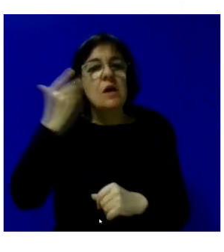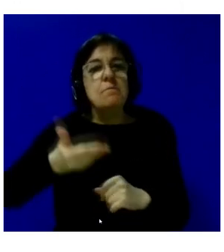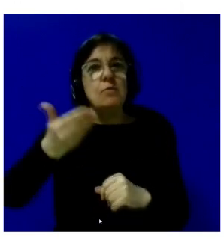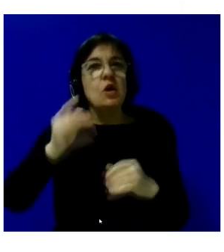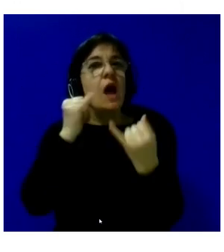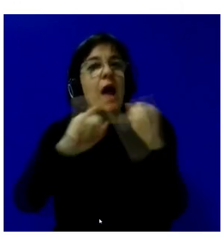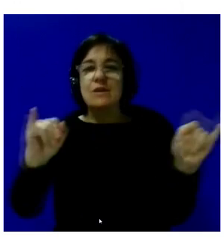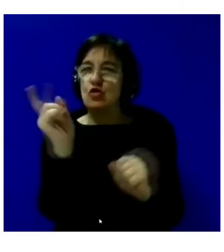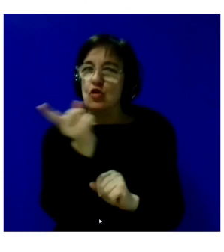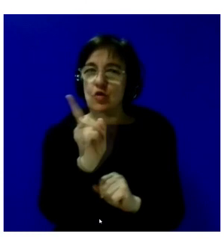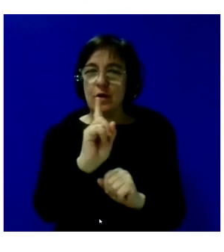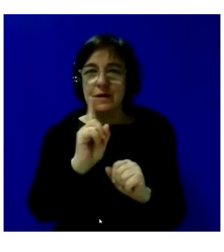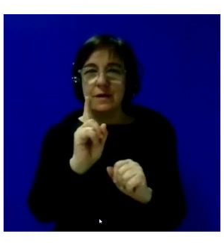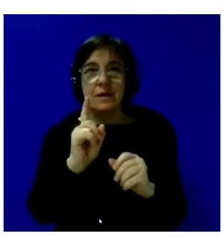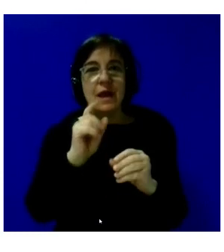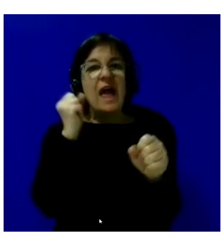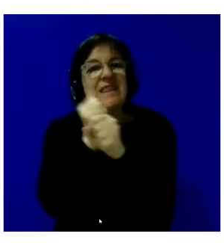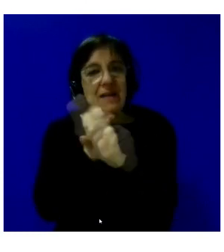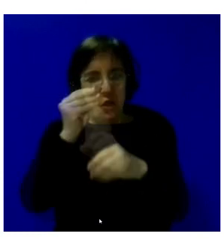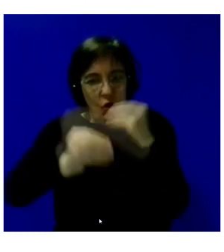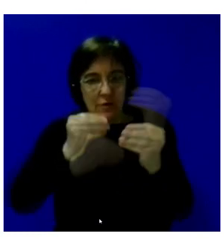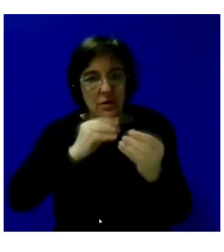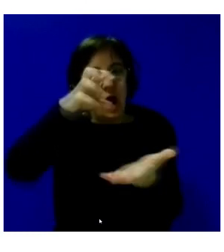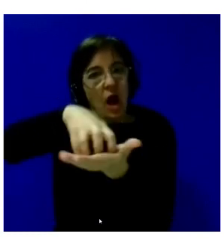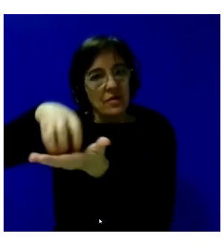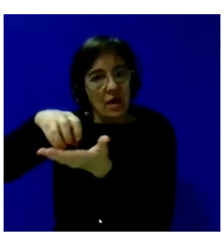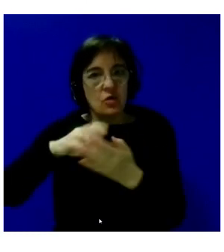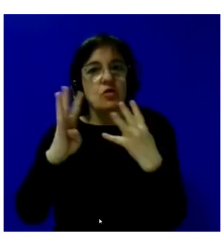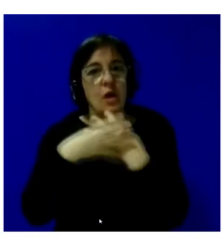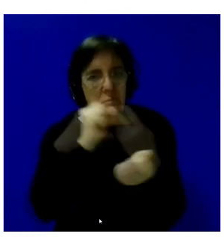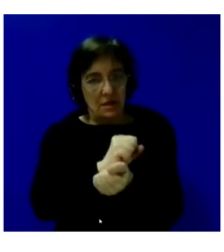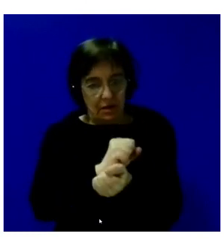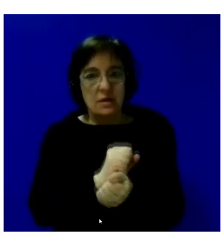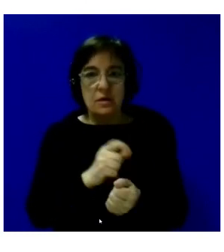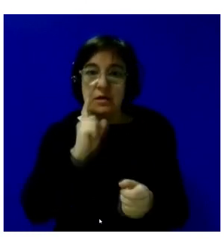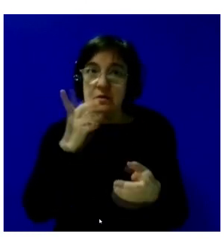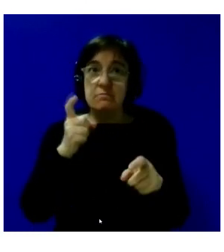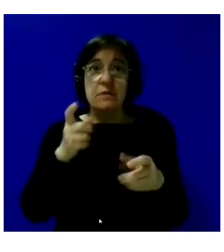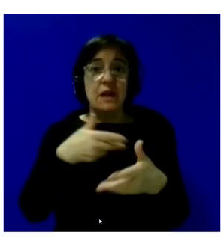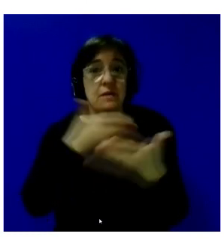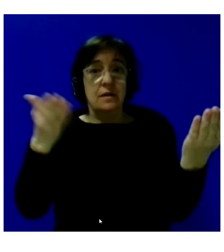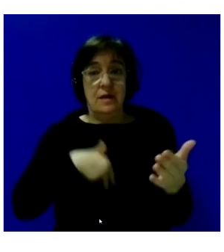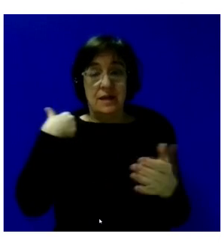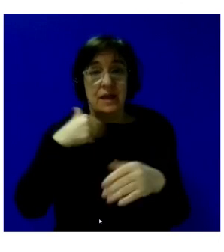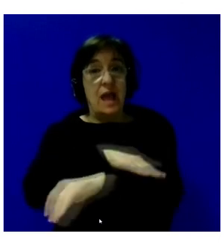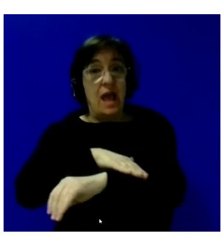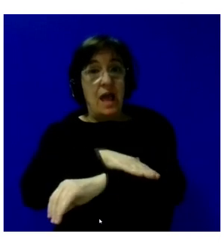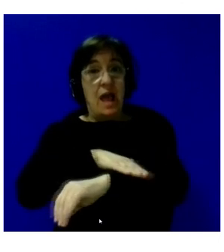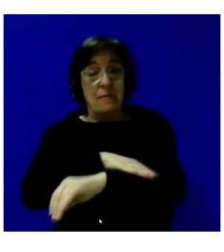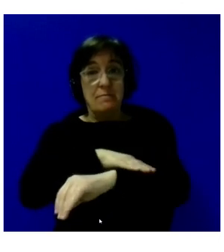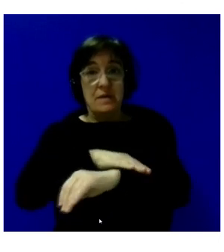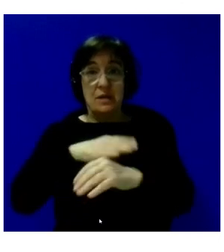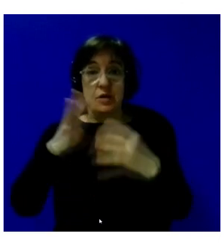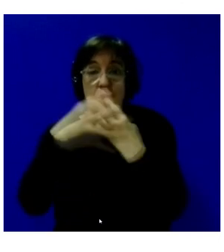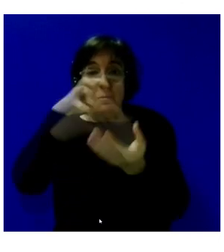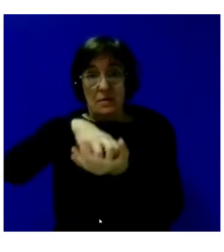el acto en sí, sino la actividad que hacéis en los centros penitenciarios. Con carácter general, la Administración Penitenciaria y